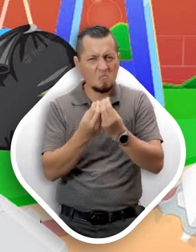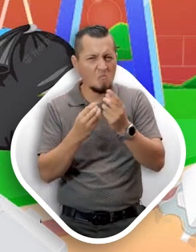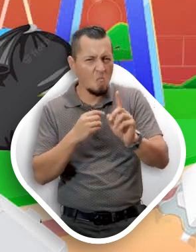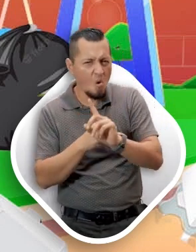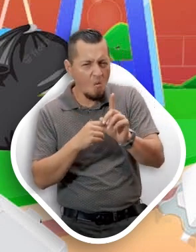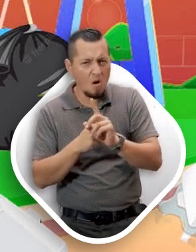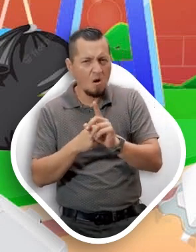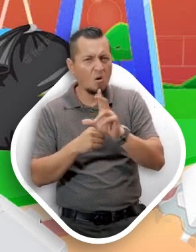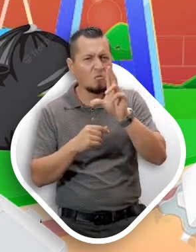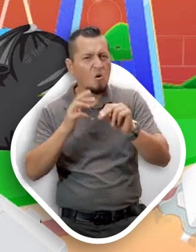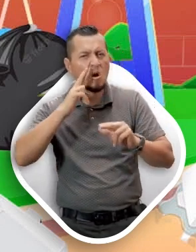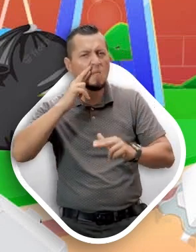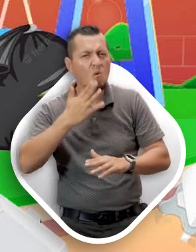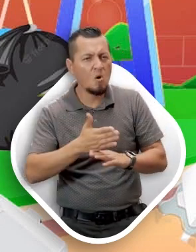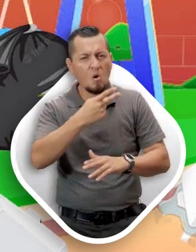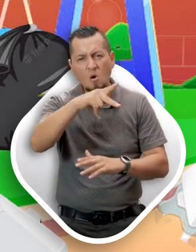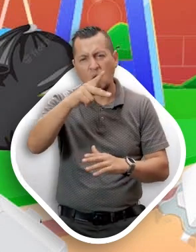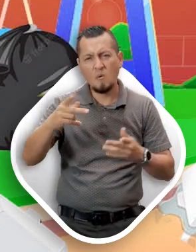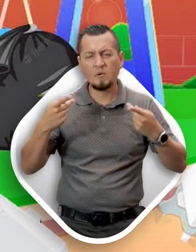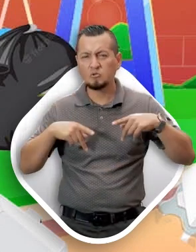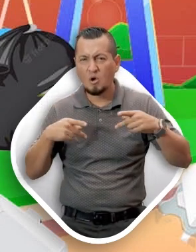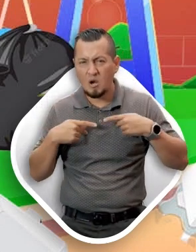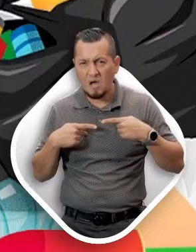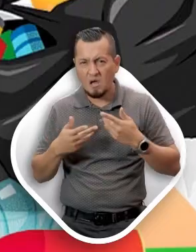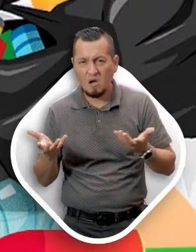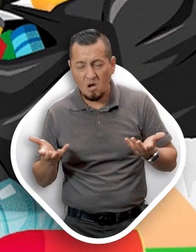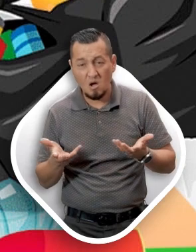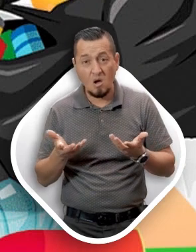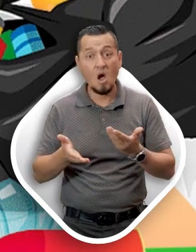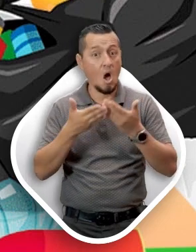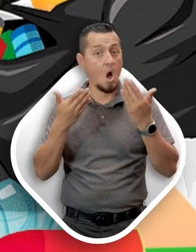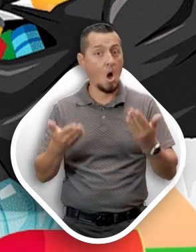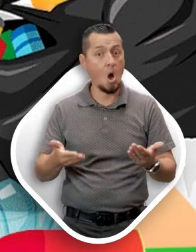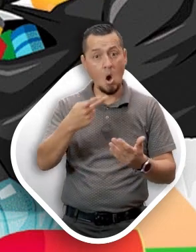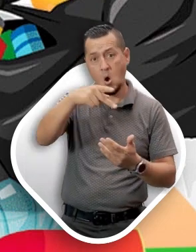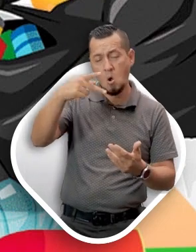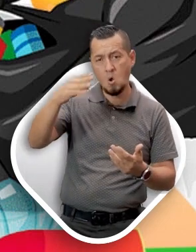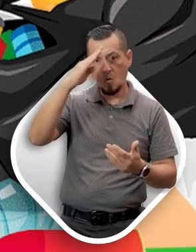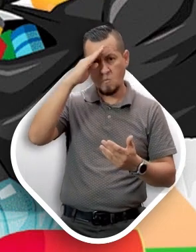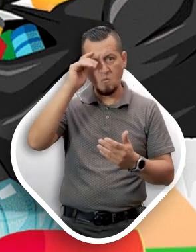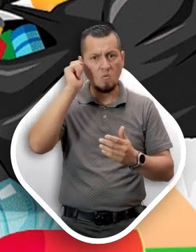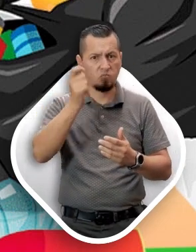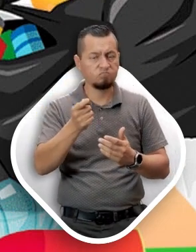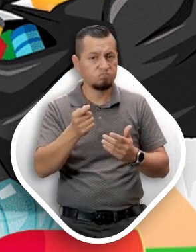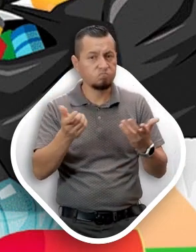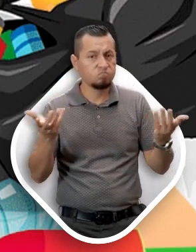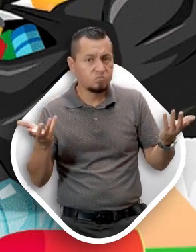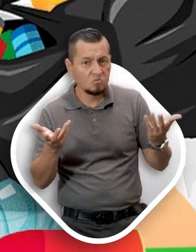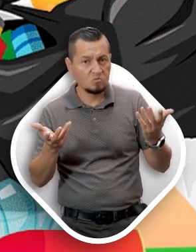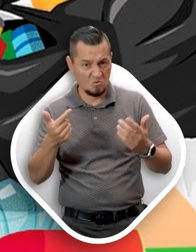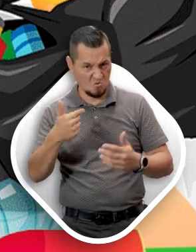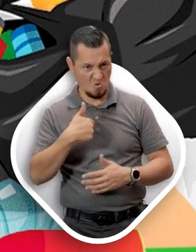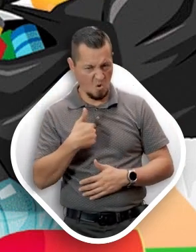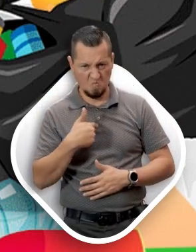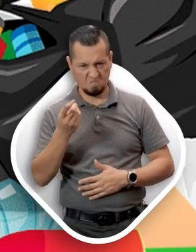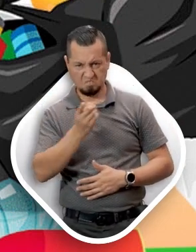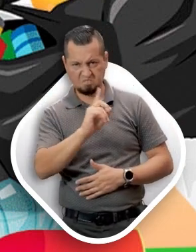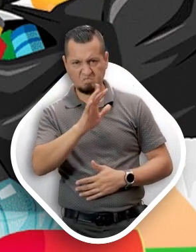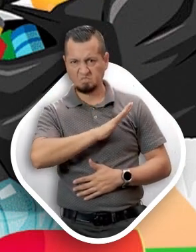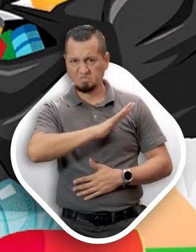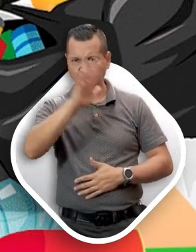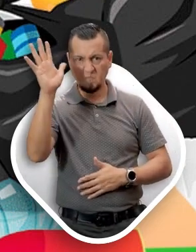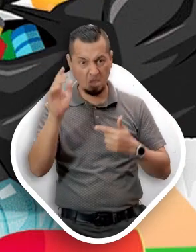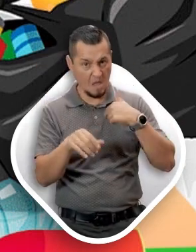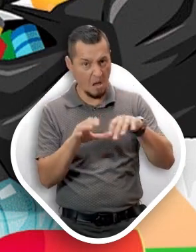no se hagan responsables de sus actos! Ahora todos tenemos que arreglar el problema. Yo no pienso recogerlo.